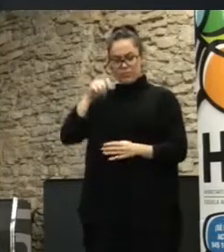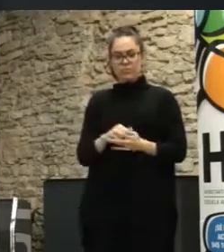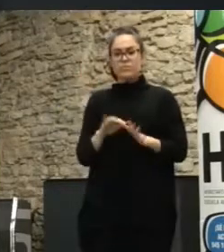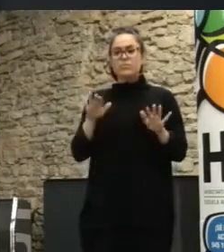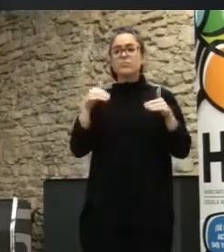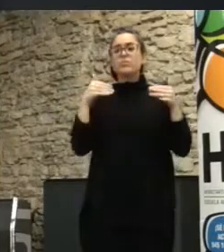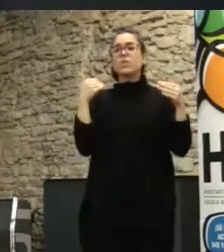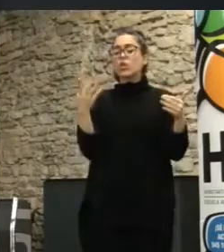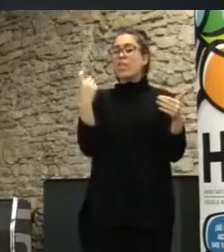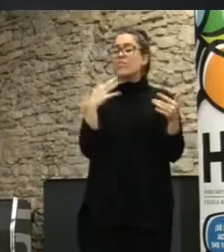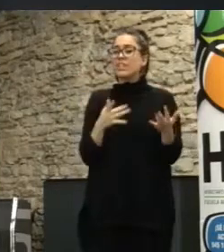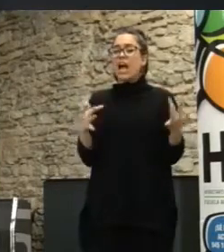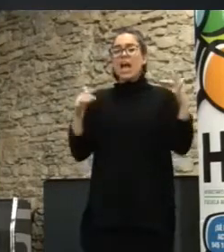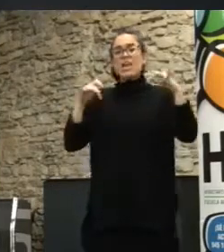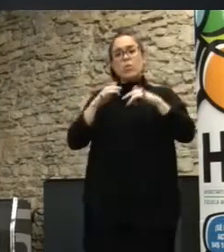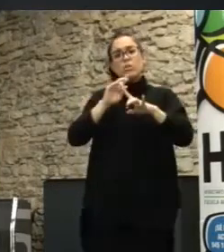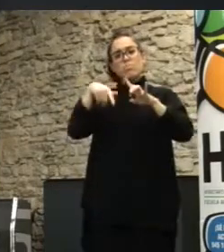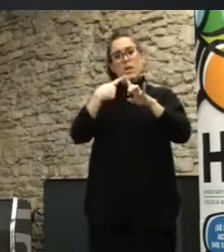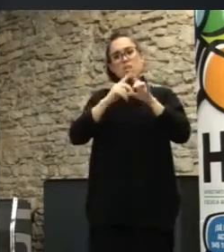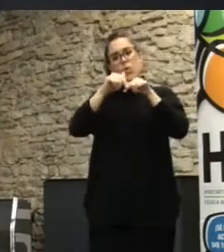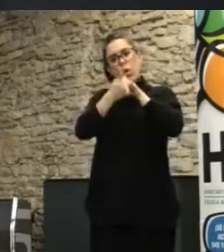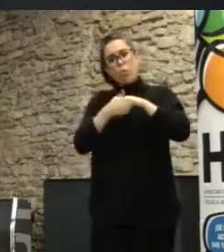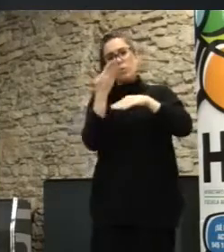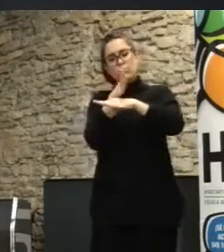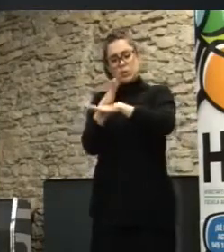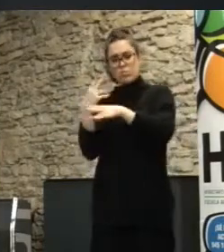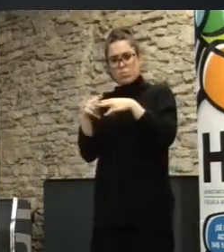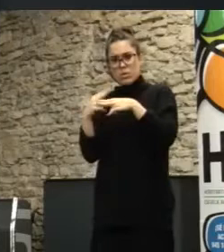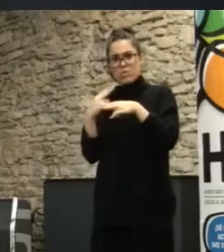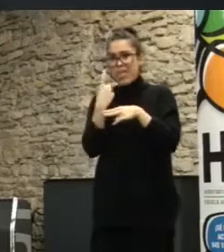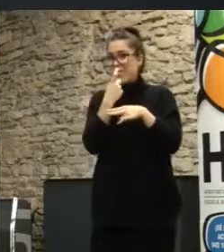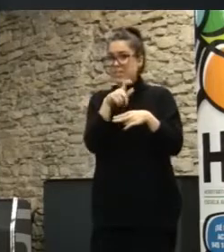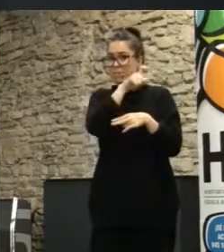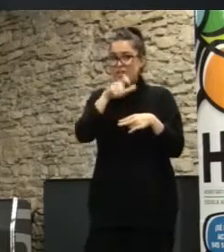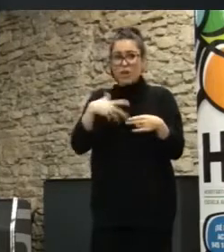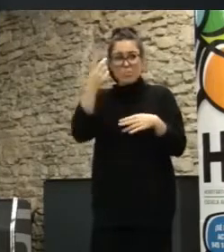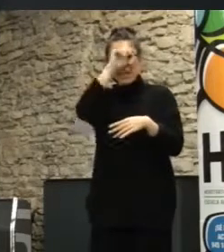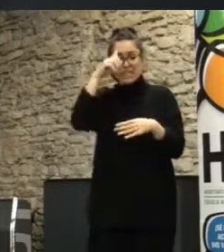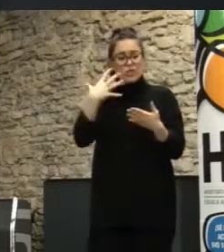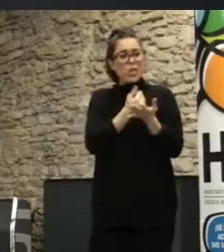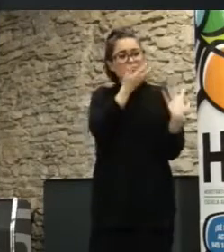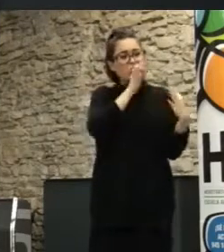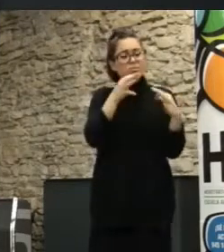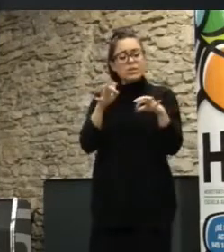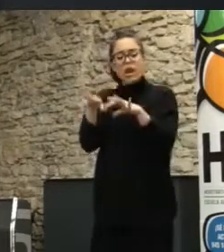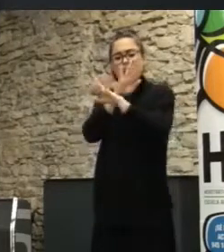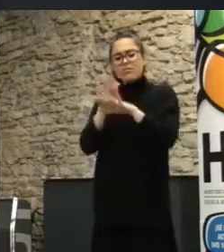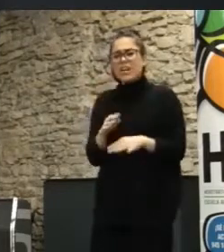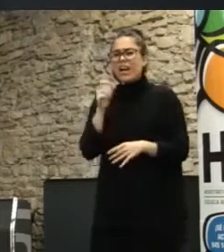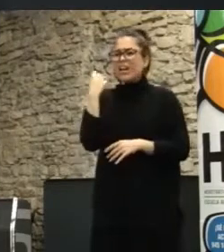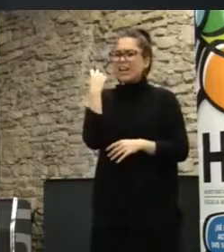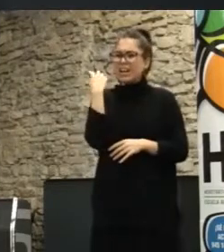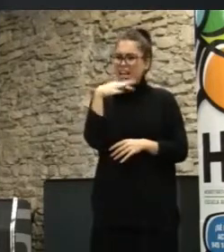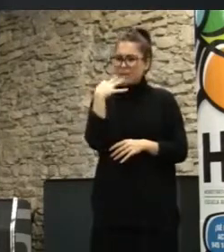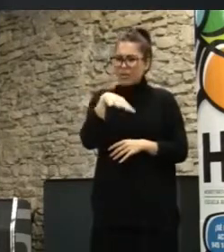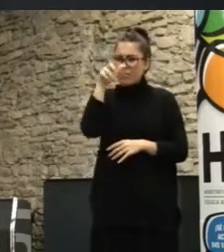hacer propuestas políticas en la plataforma de CID Madrid. Bueno, al final conseguimos 500 personas, no 1.000, porque es difícil afinar, mucha gente